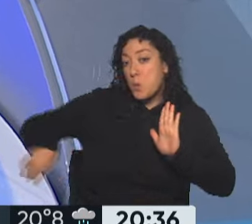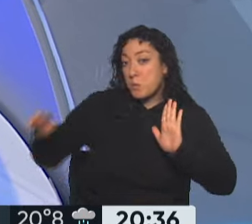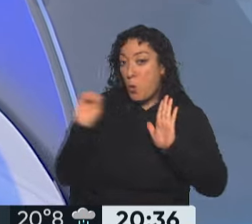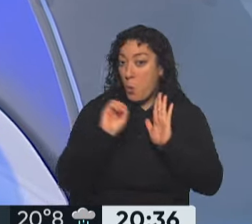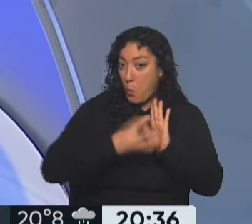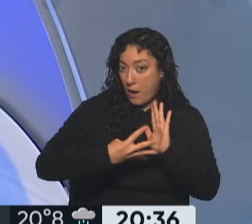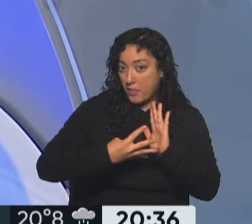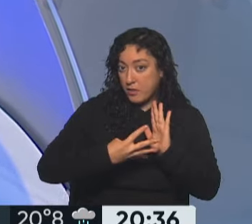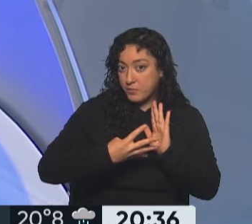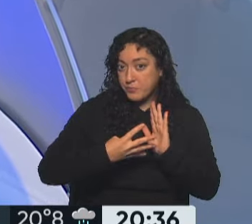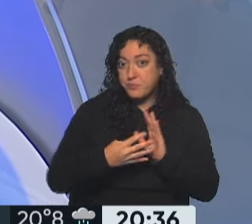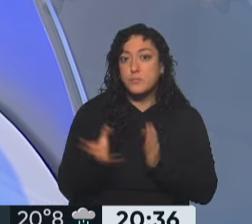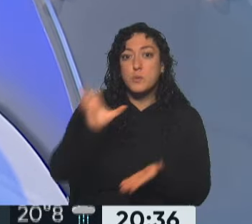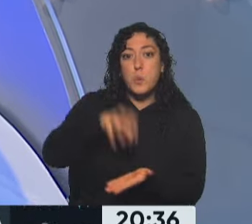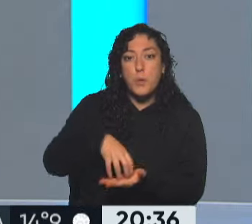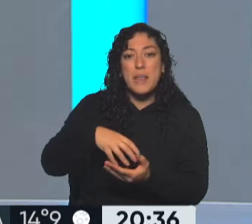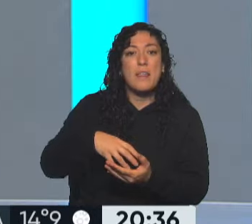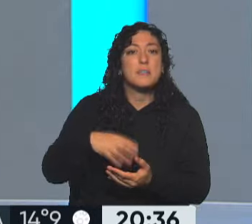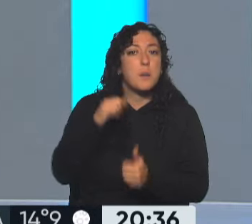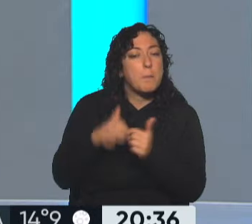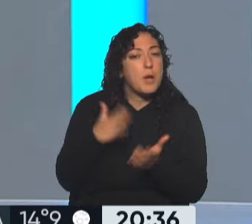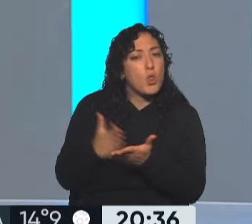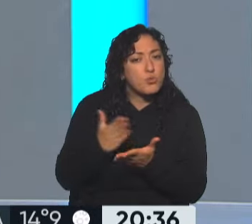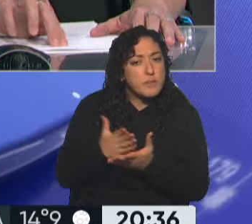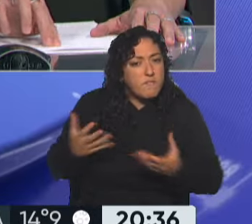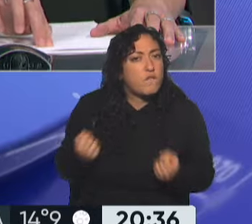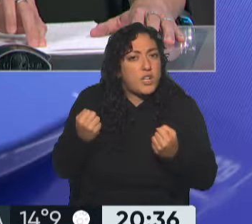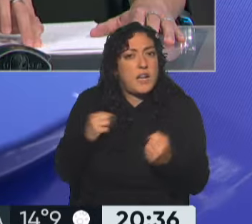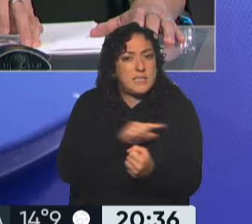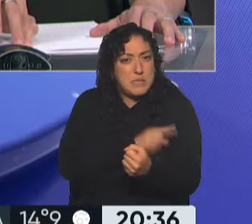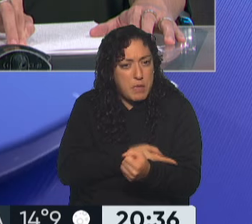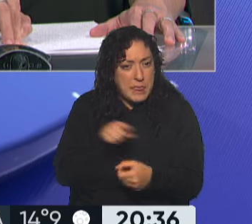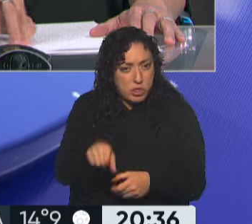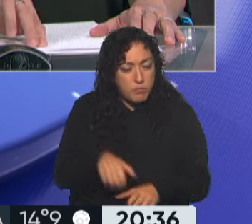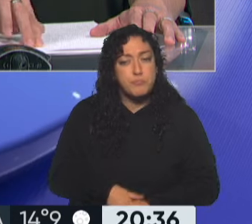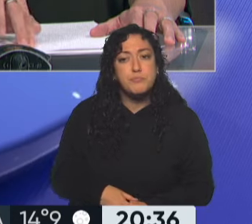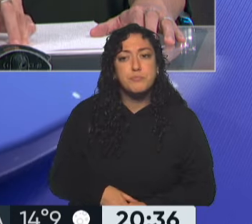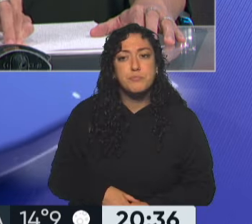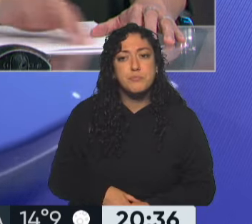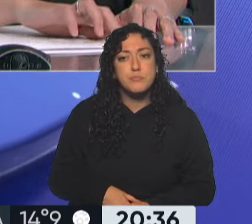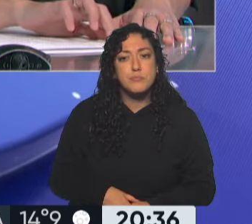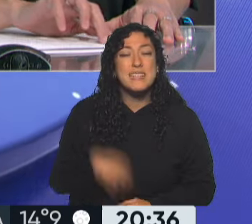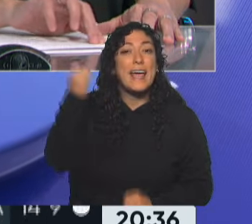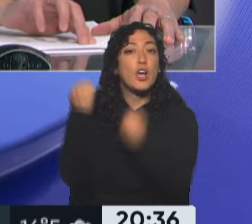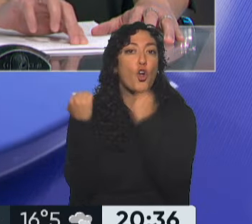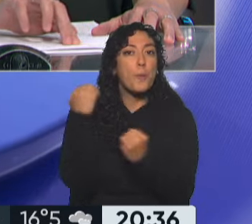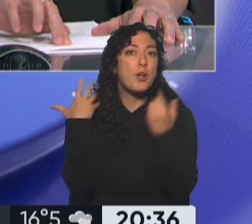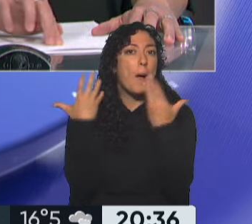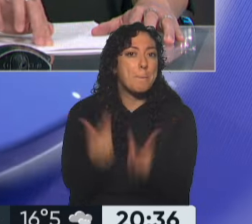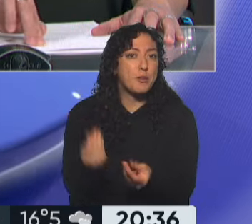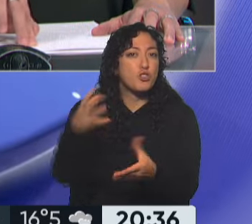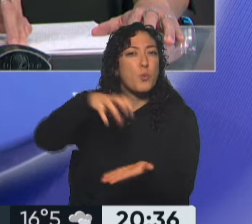de fortalecimiento de unidades productivas. Este brinda apoyo económico a unidades